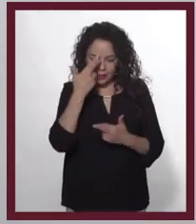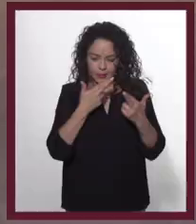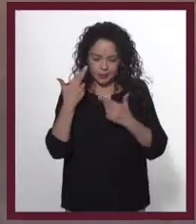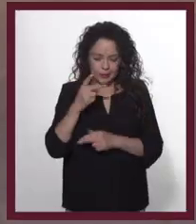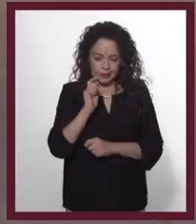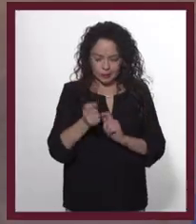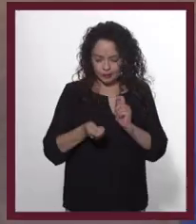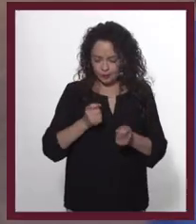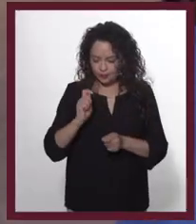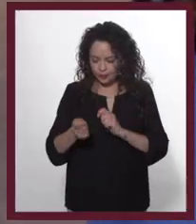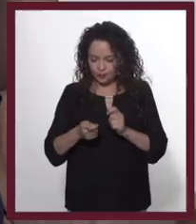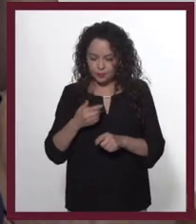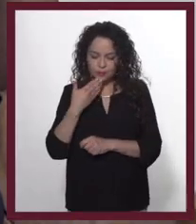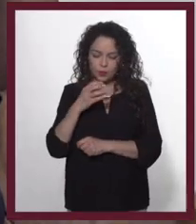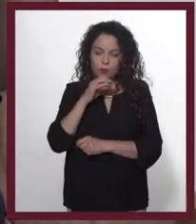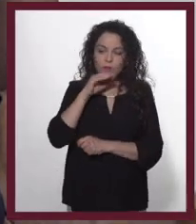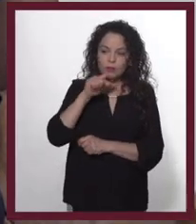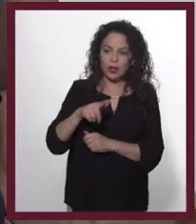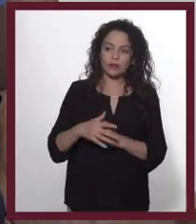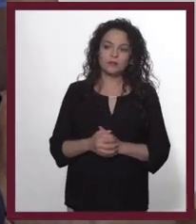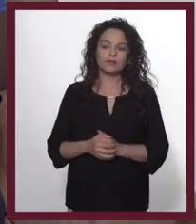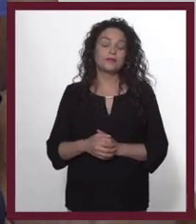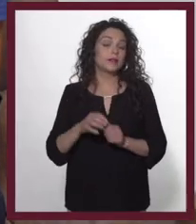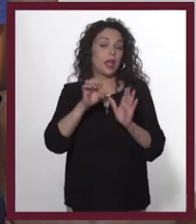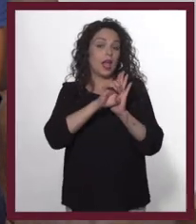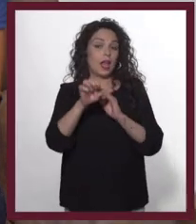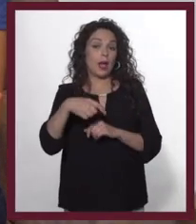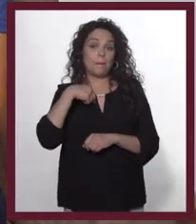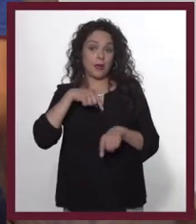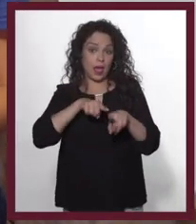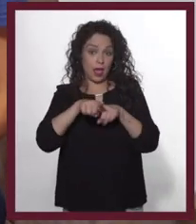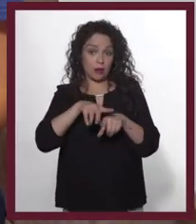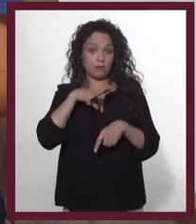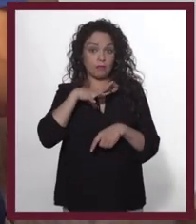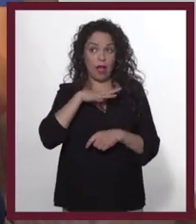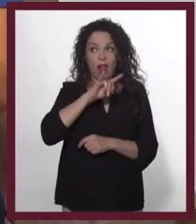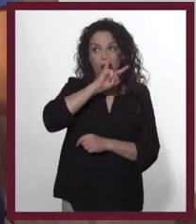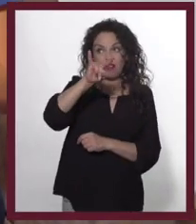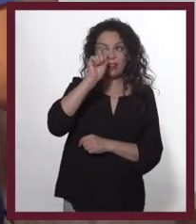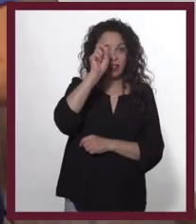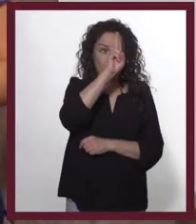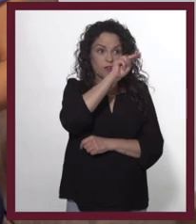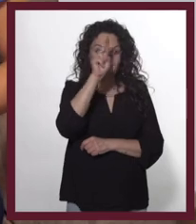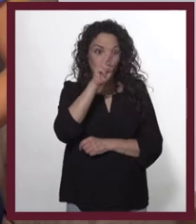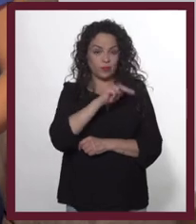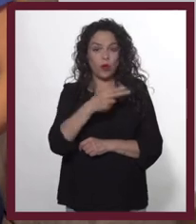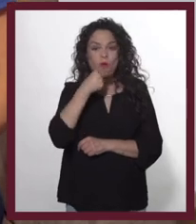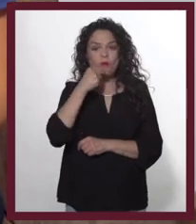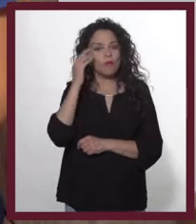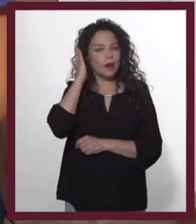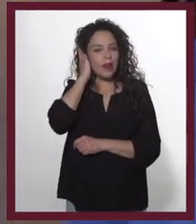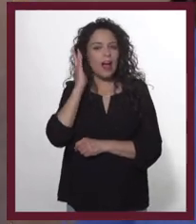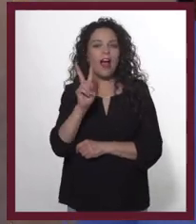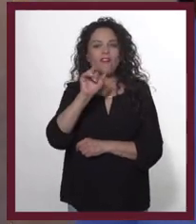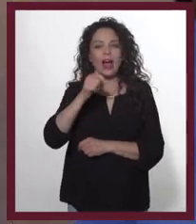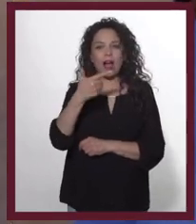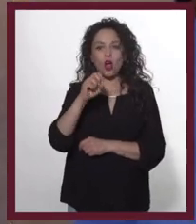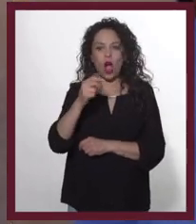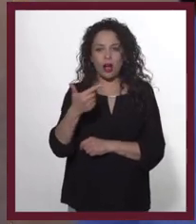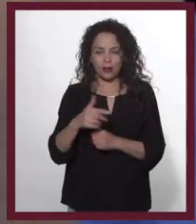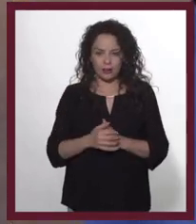¿A qué te refieres? A una copia de un Van Gogh de un hermano que tengo por ahí guardadita. No la vas a mostrar,